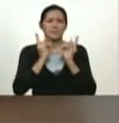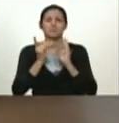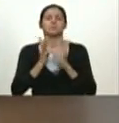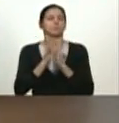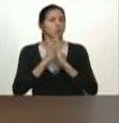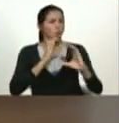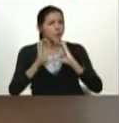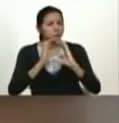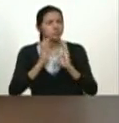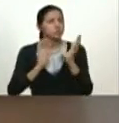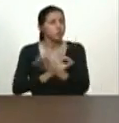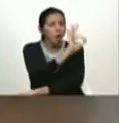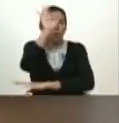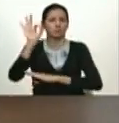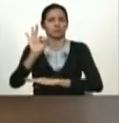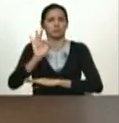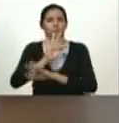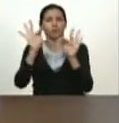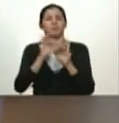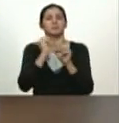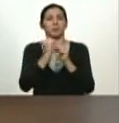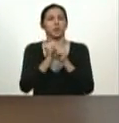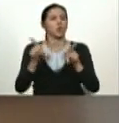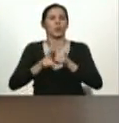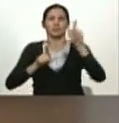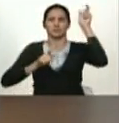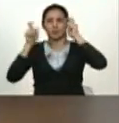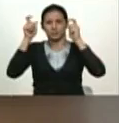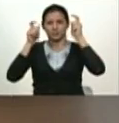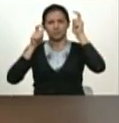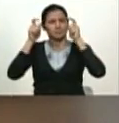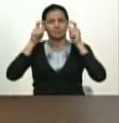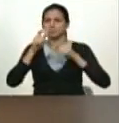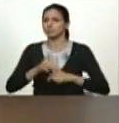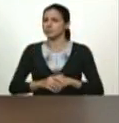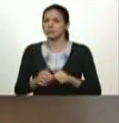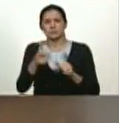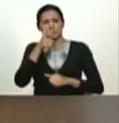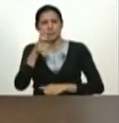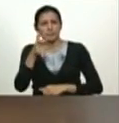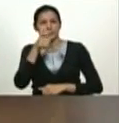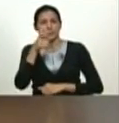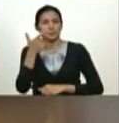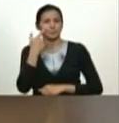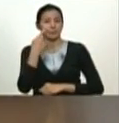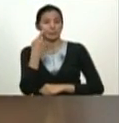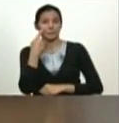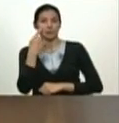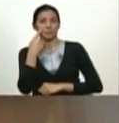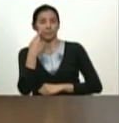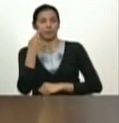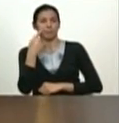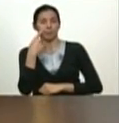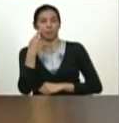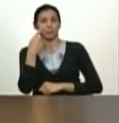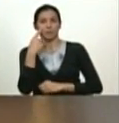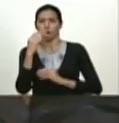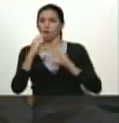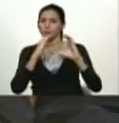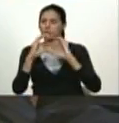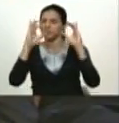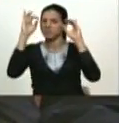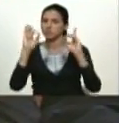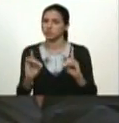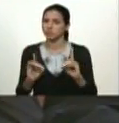es un método de trabajo el método Chávez seguimiento seguimiento comunicación toma de